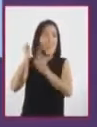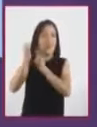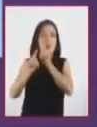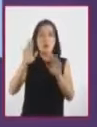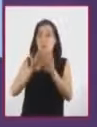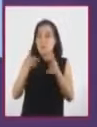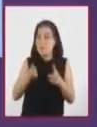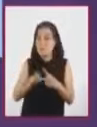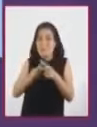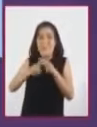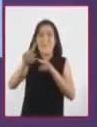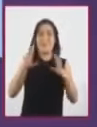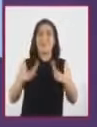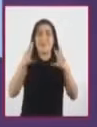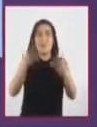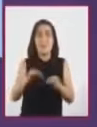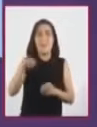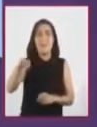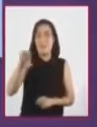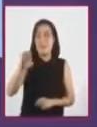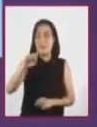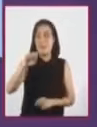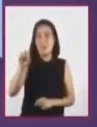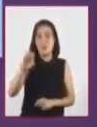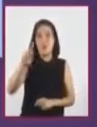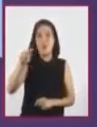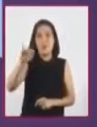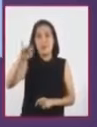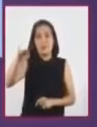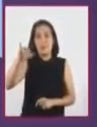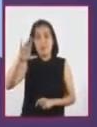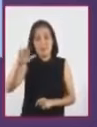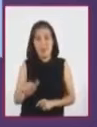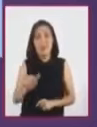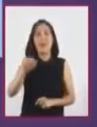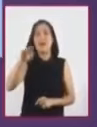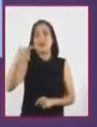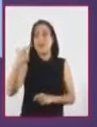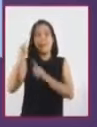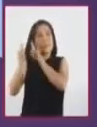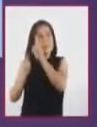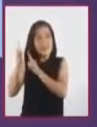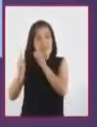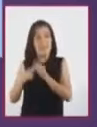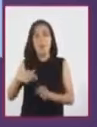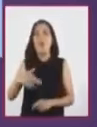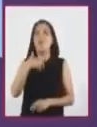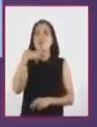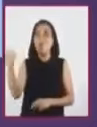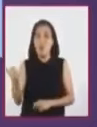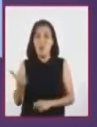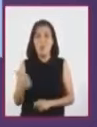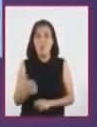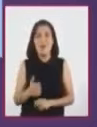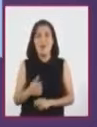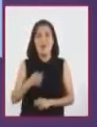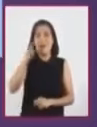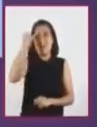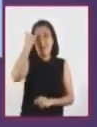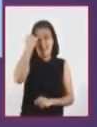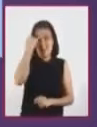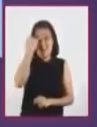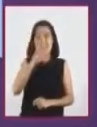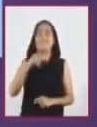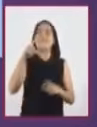civilizaciones, como la Mesopotámica, la Fenicia, la Griega, la Romana, la Hindú